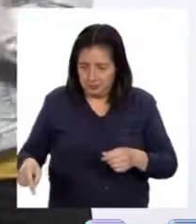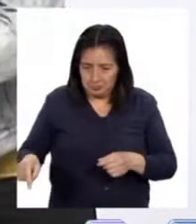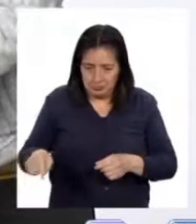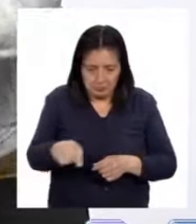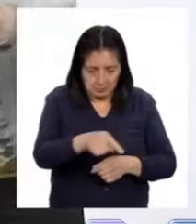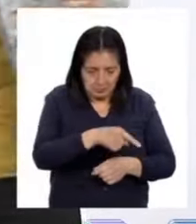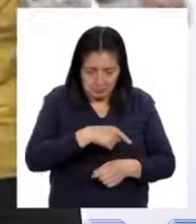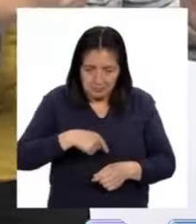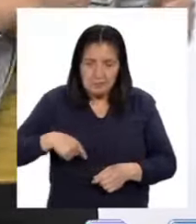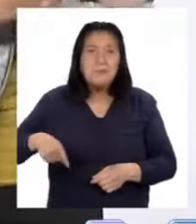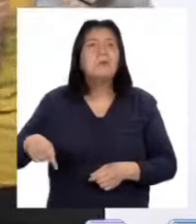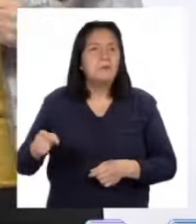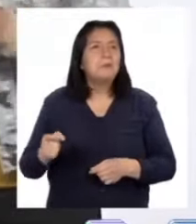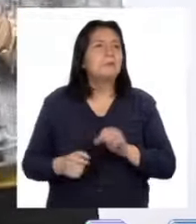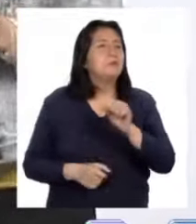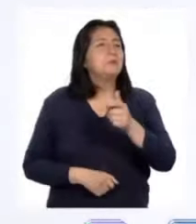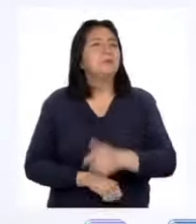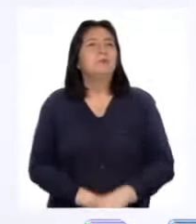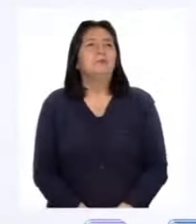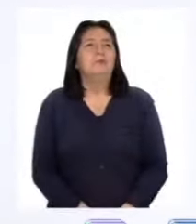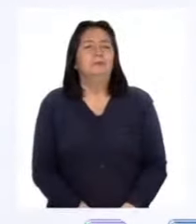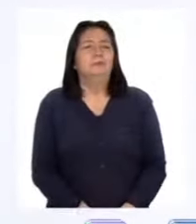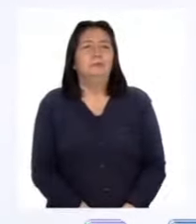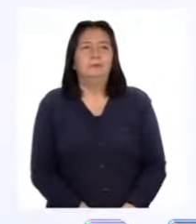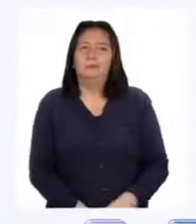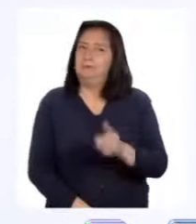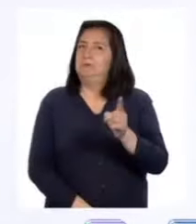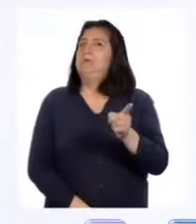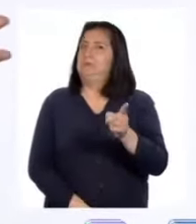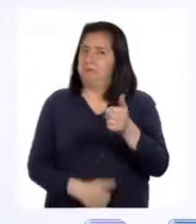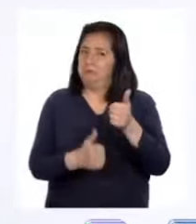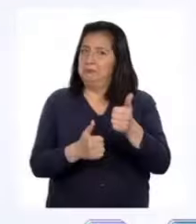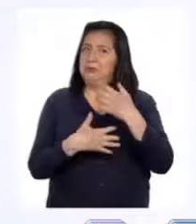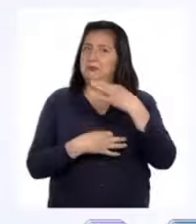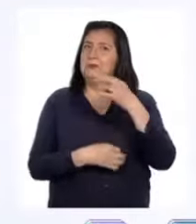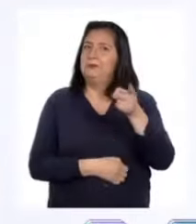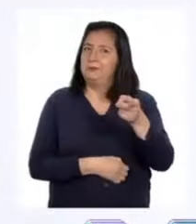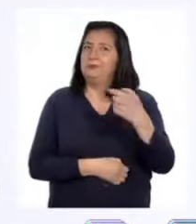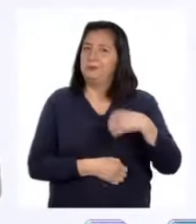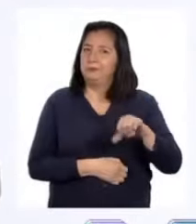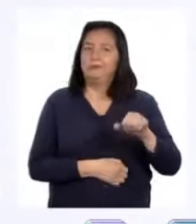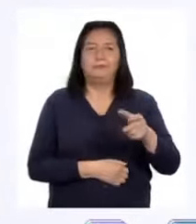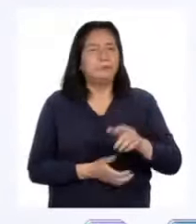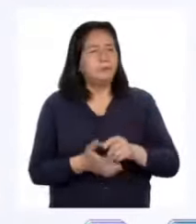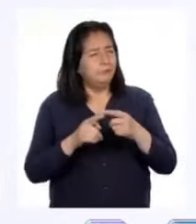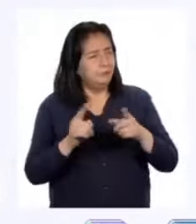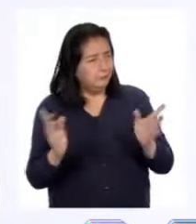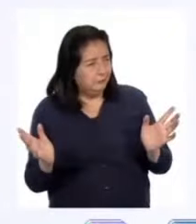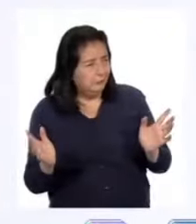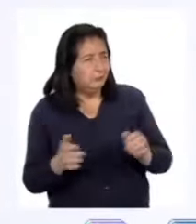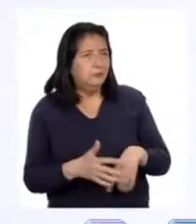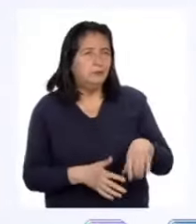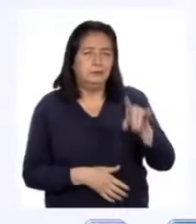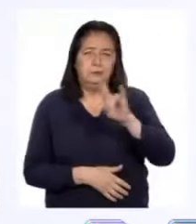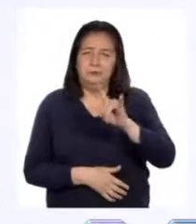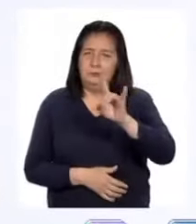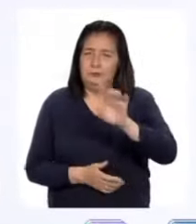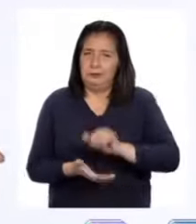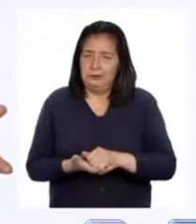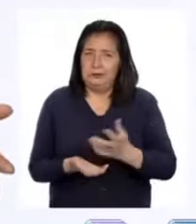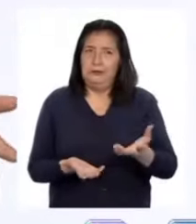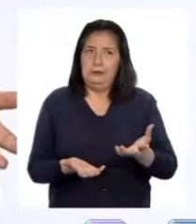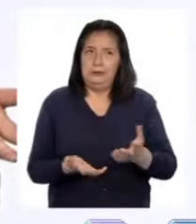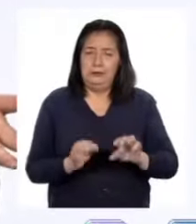que es una circunferencia. Es una estrategia muy interesante, Pati. Pero para usarla en la